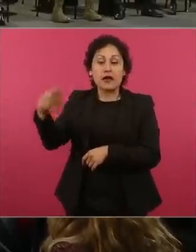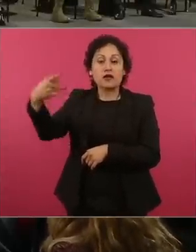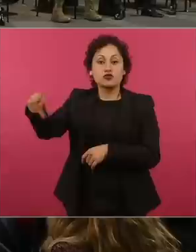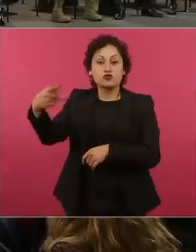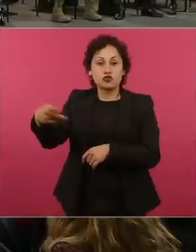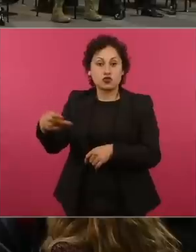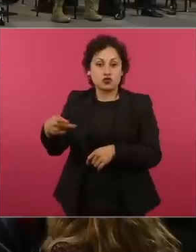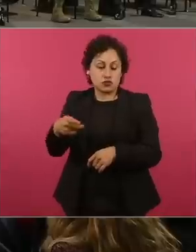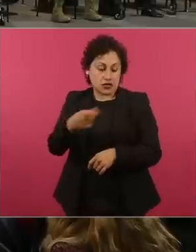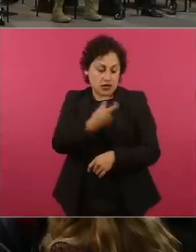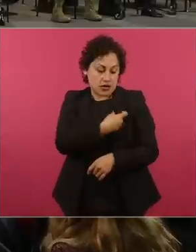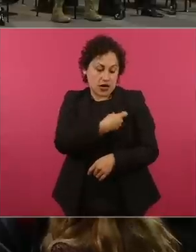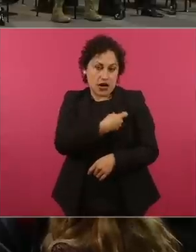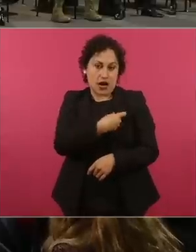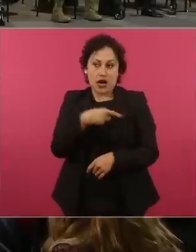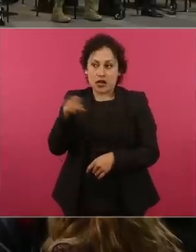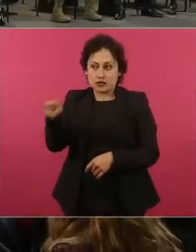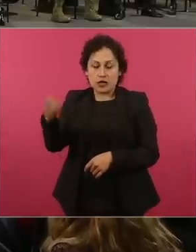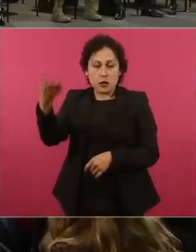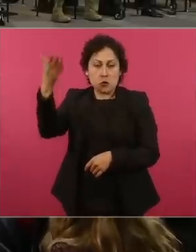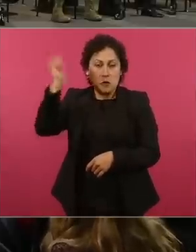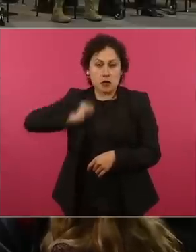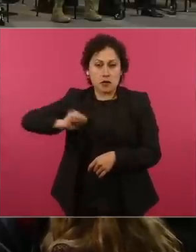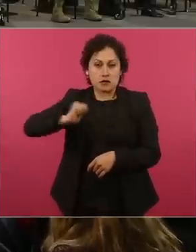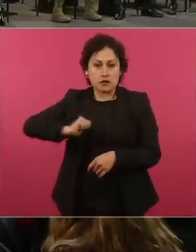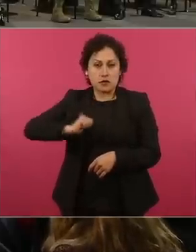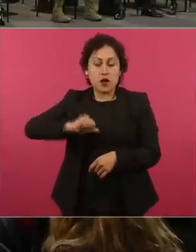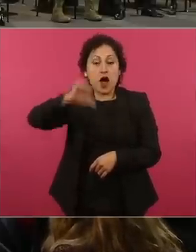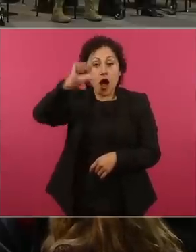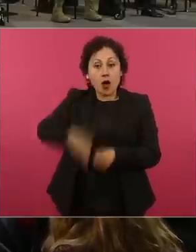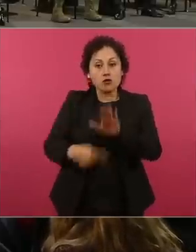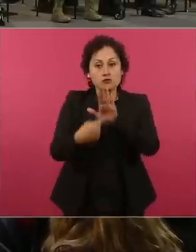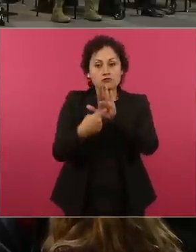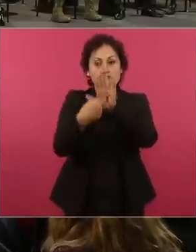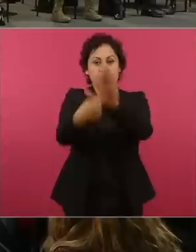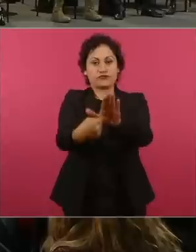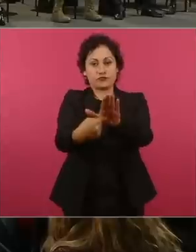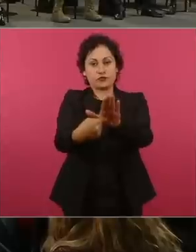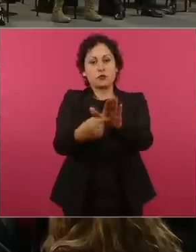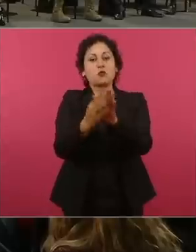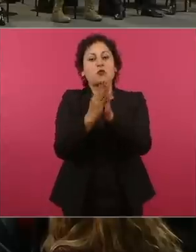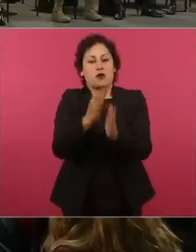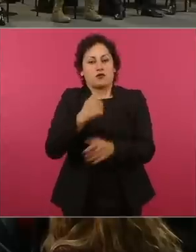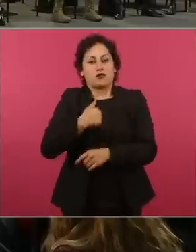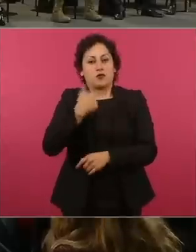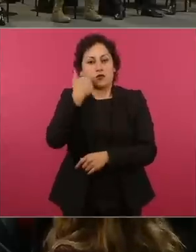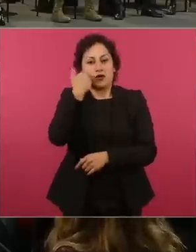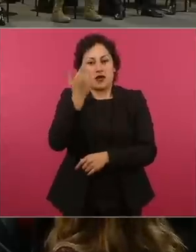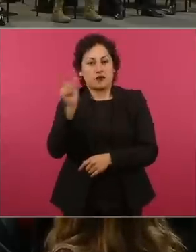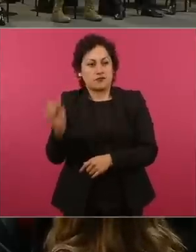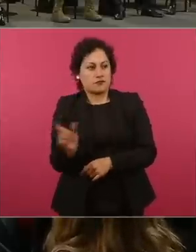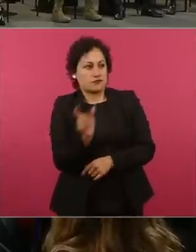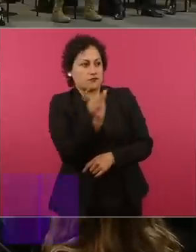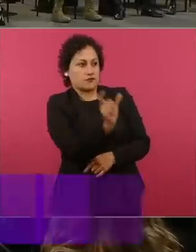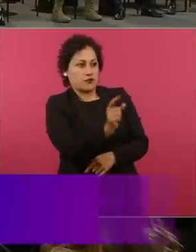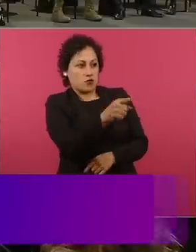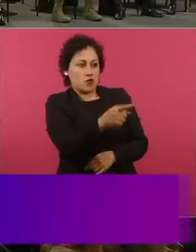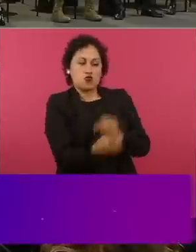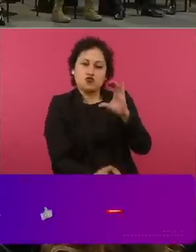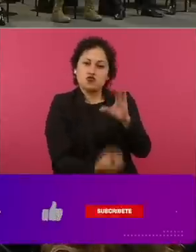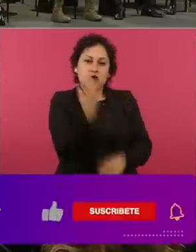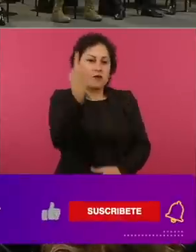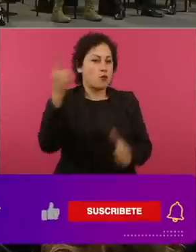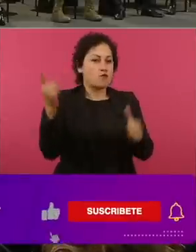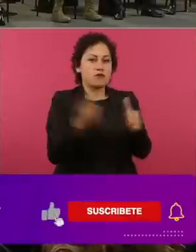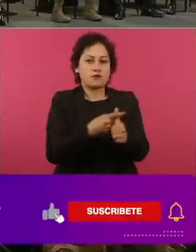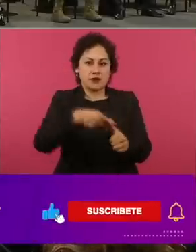y en un acto simbólico me gustaría que usted fuera el primer piloto nuevo de Mexicana de Aviación, si